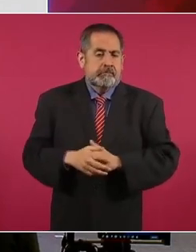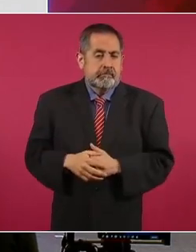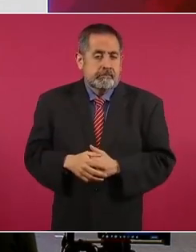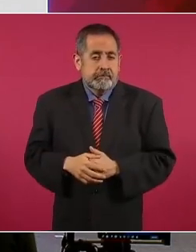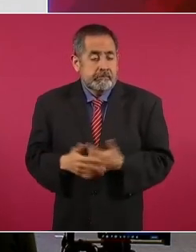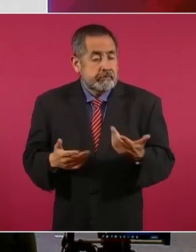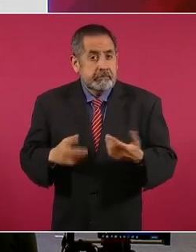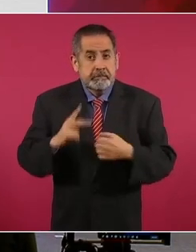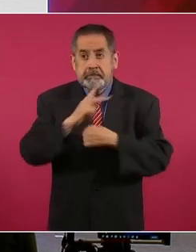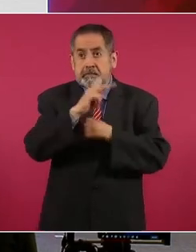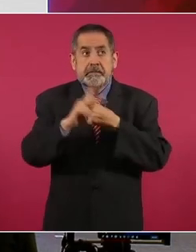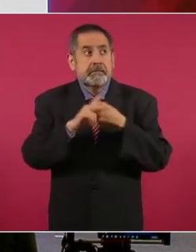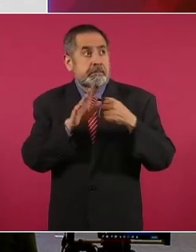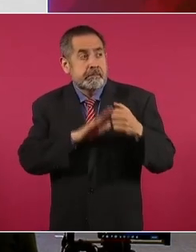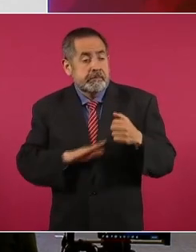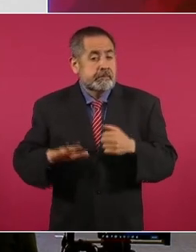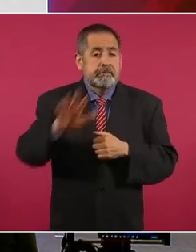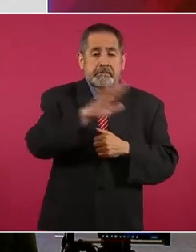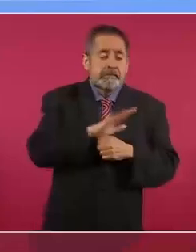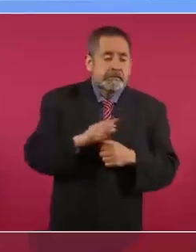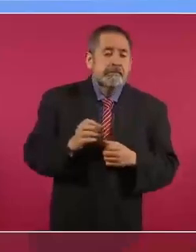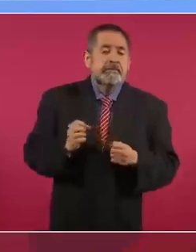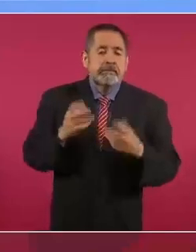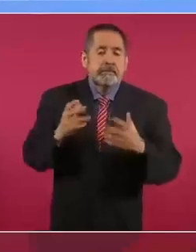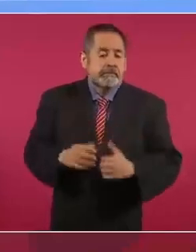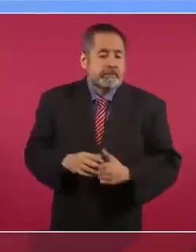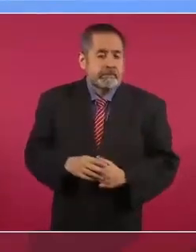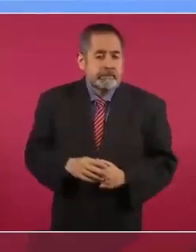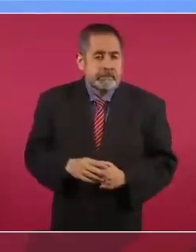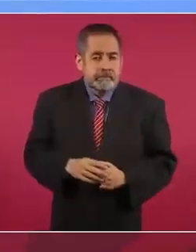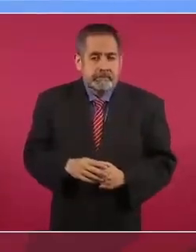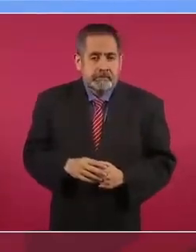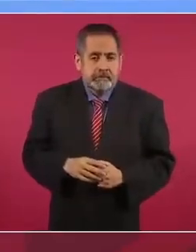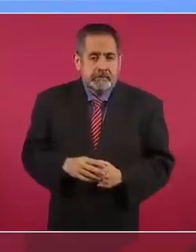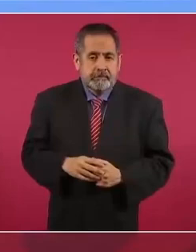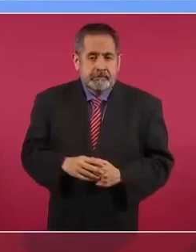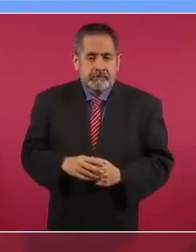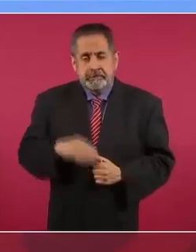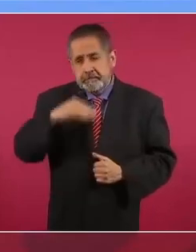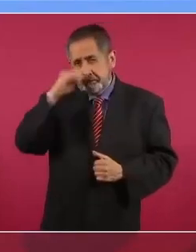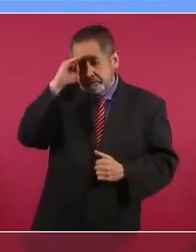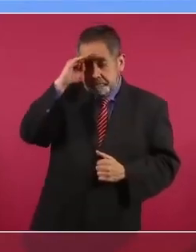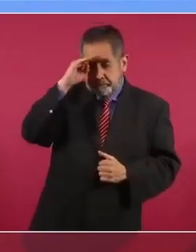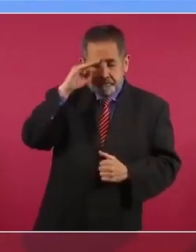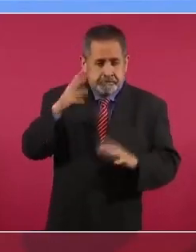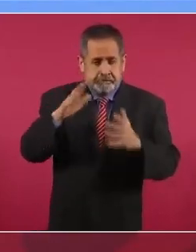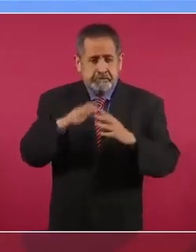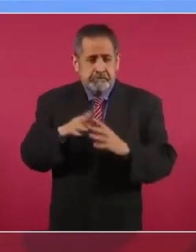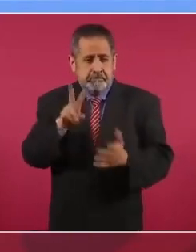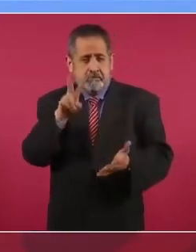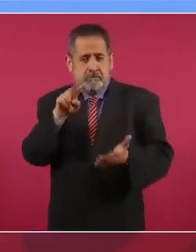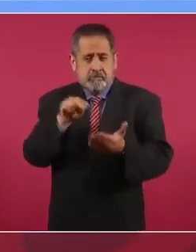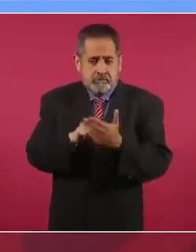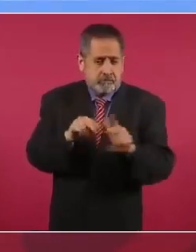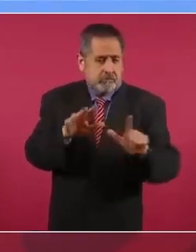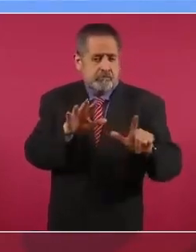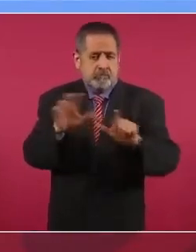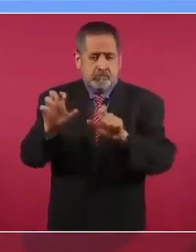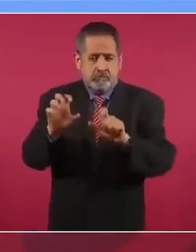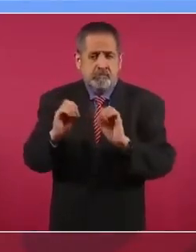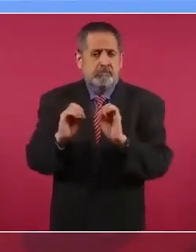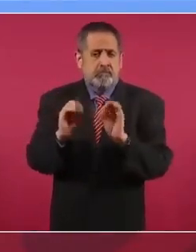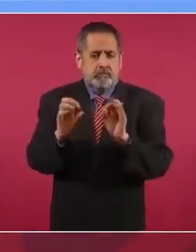país proyectadas 2 mil 700